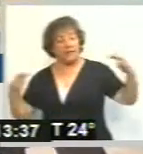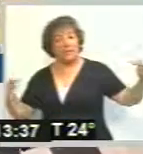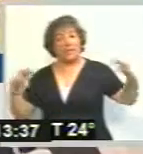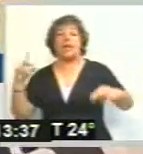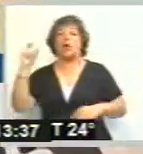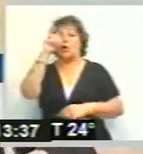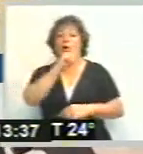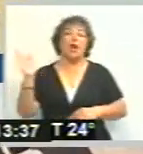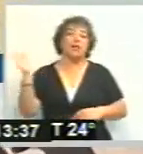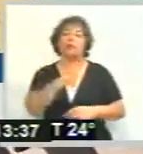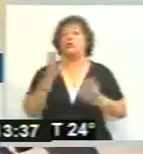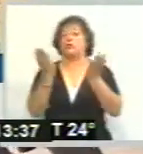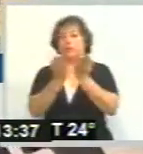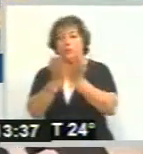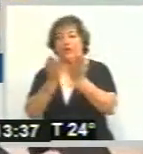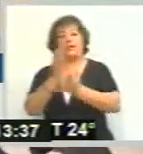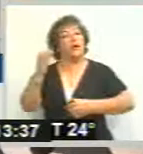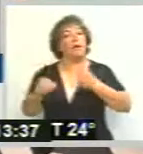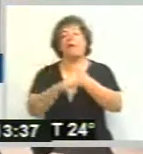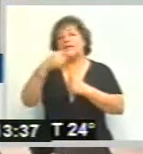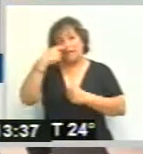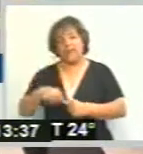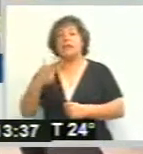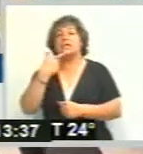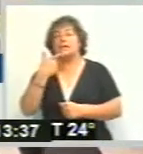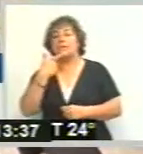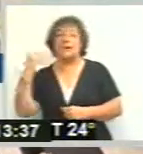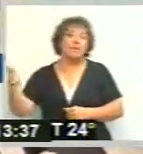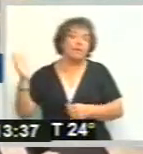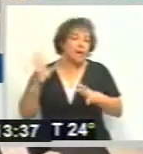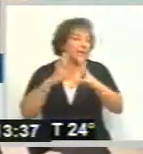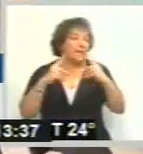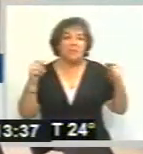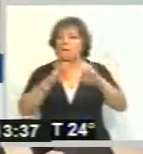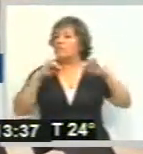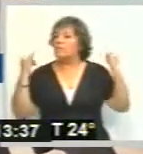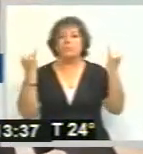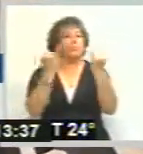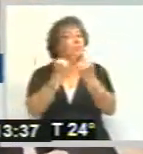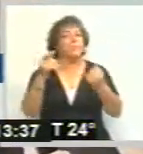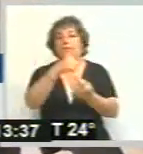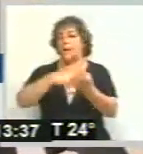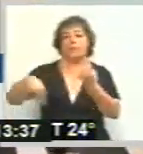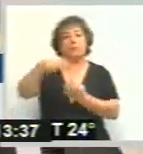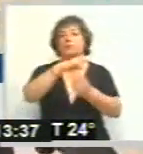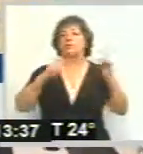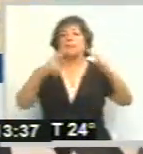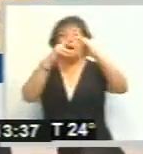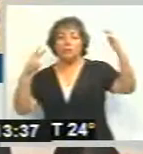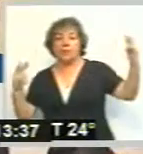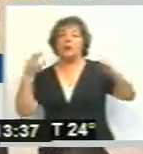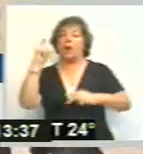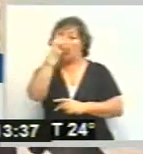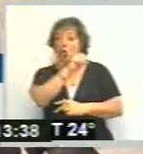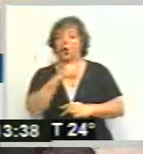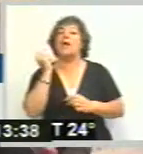todos los estudiantes. Así que hasta fines de septiembre vamos a tener totalmente terminada lo que es la Rotonda del Limache y la Pasarela de la Coca. ¿Quiénes son